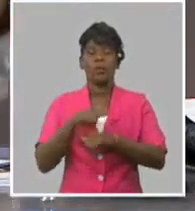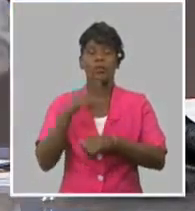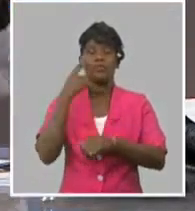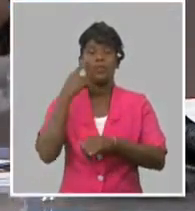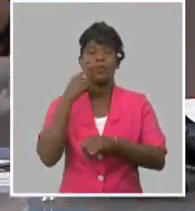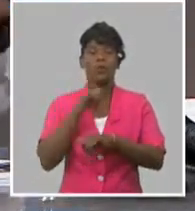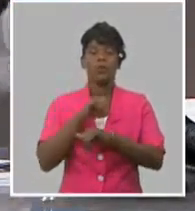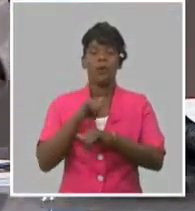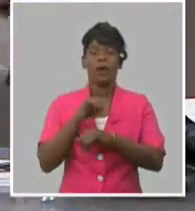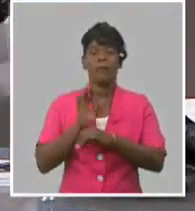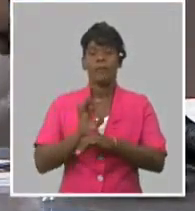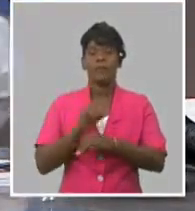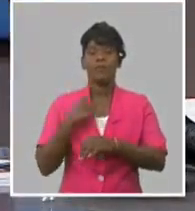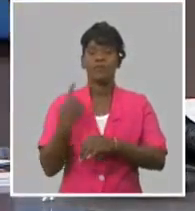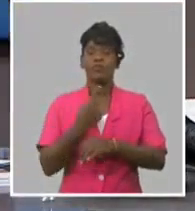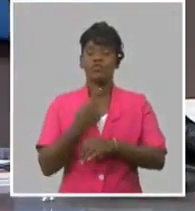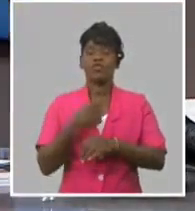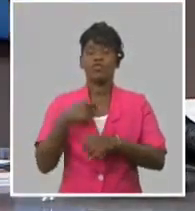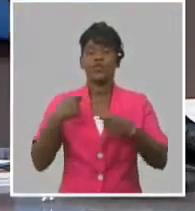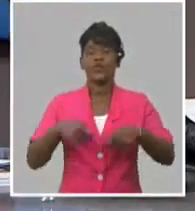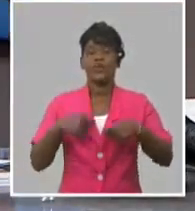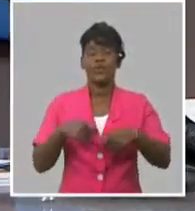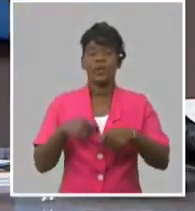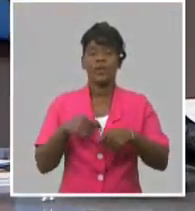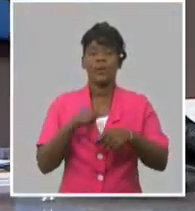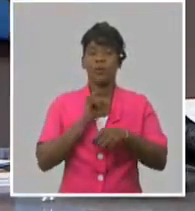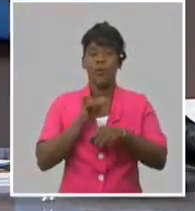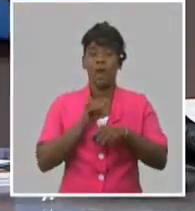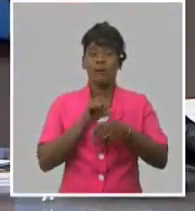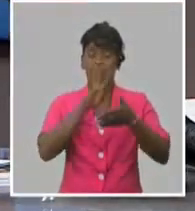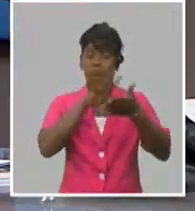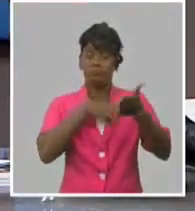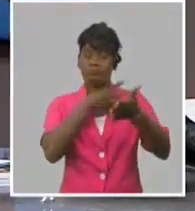institucional alrededor de eso, extremadamente compleja. la señora. La